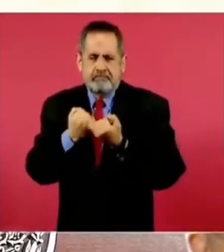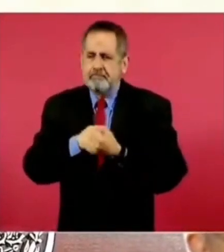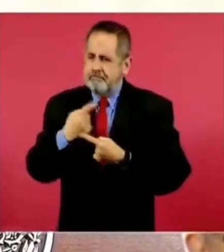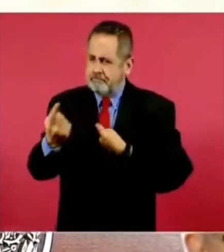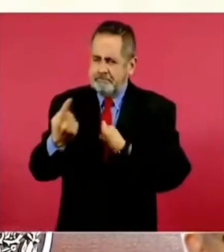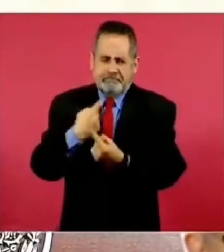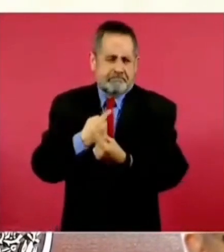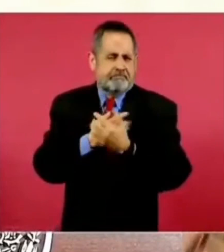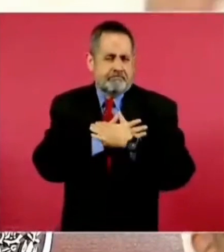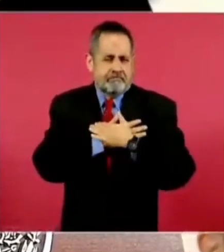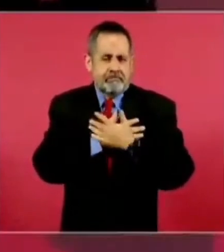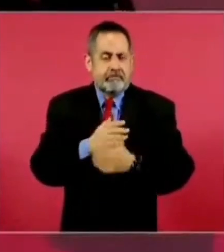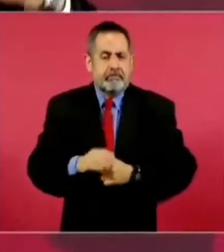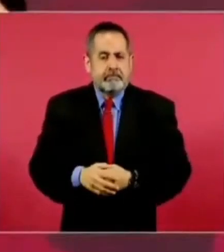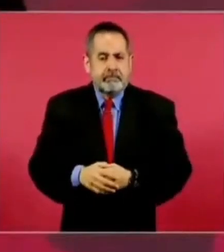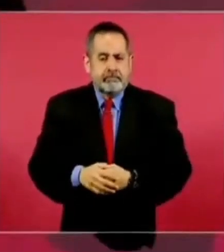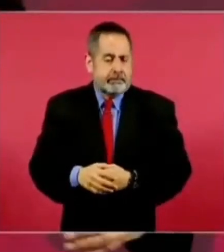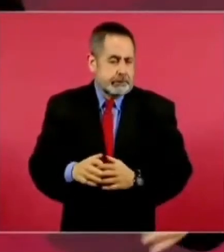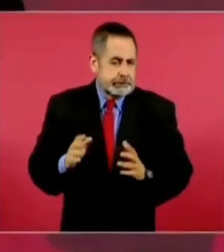pero bueno ya